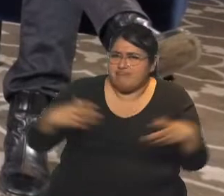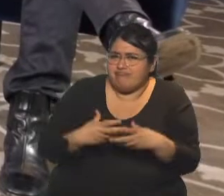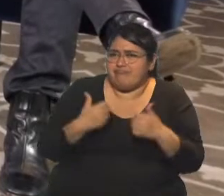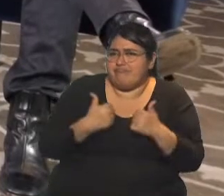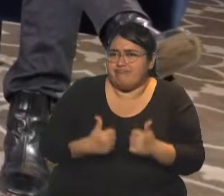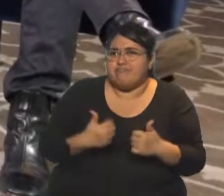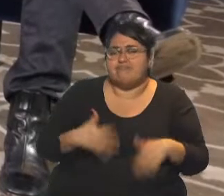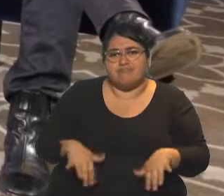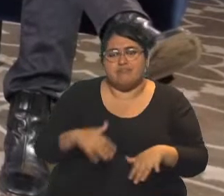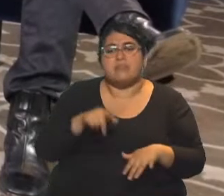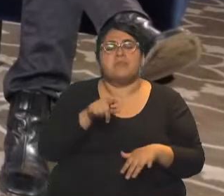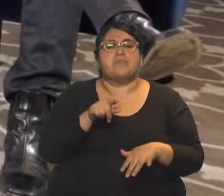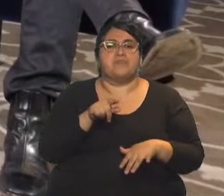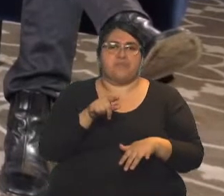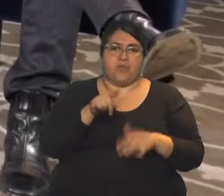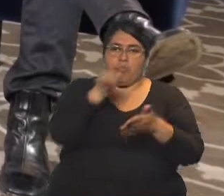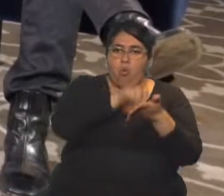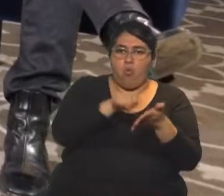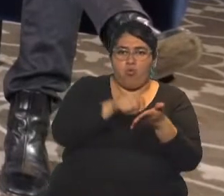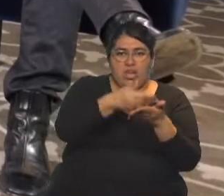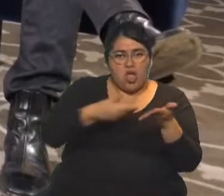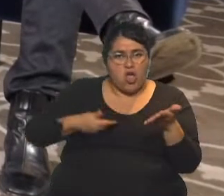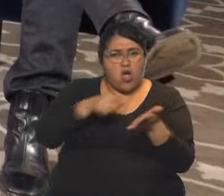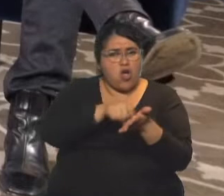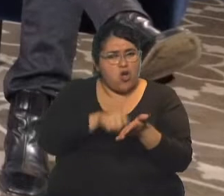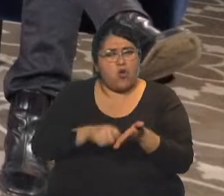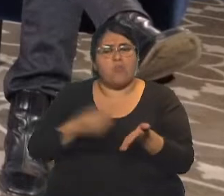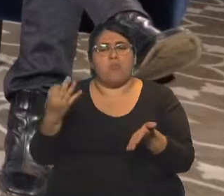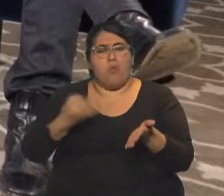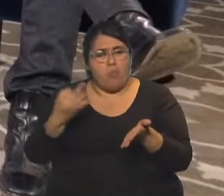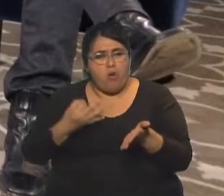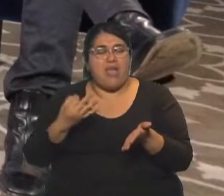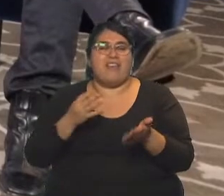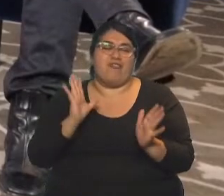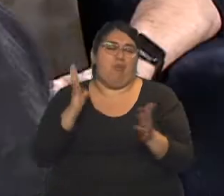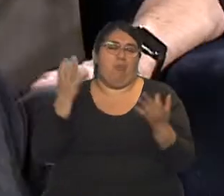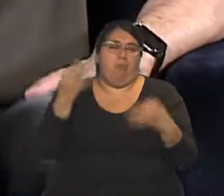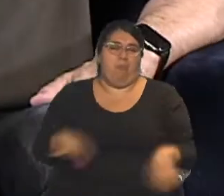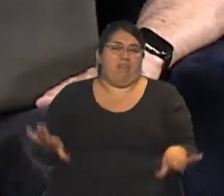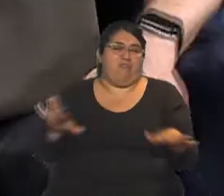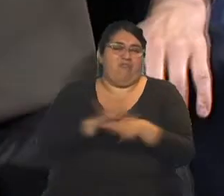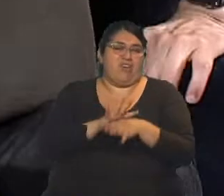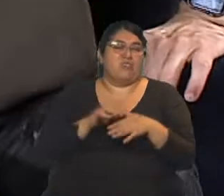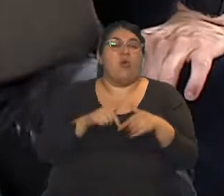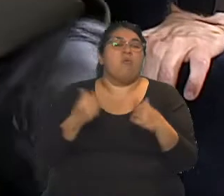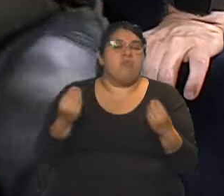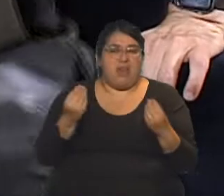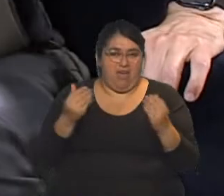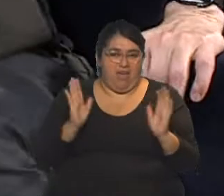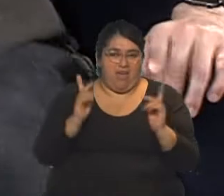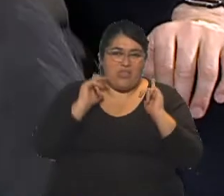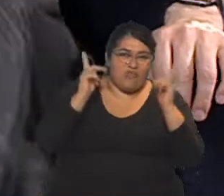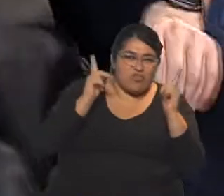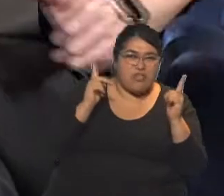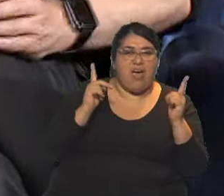un guión muy bueno, una excusa perfecta para pasarla bien